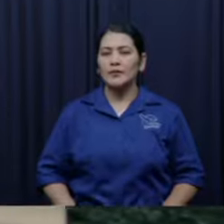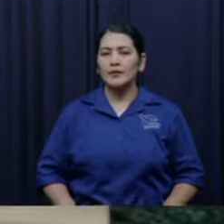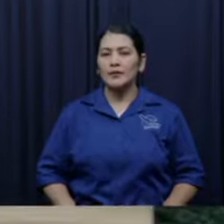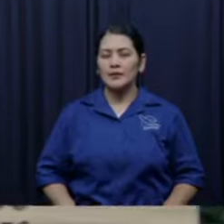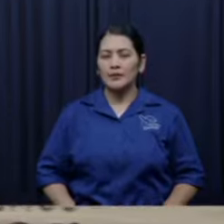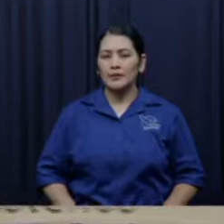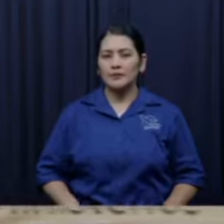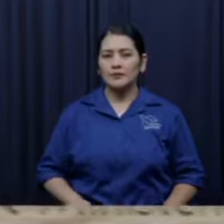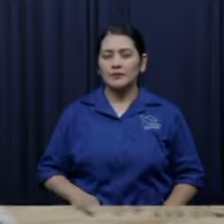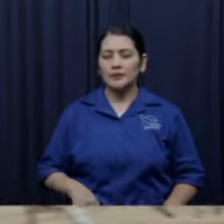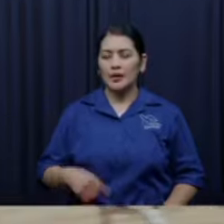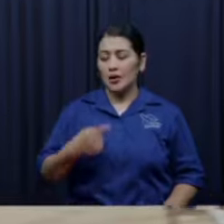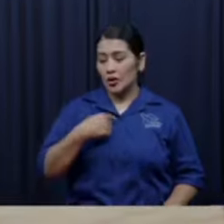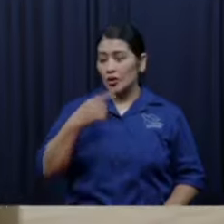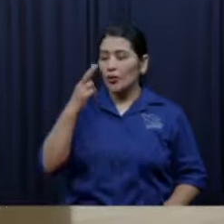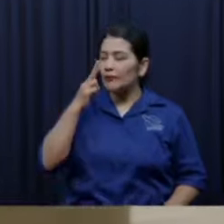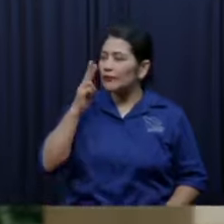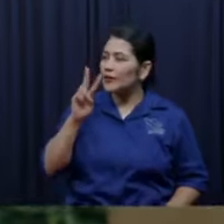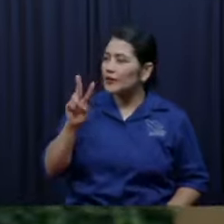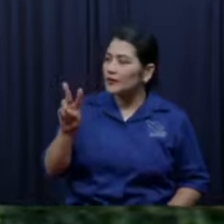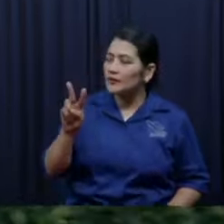pastor bien santo no jugó